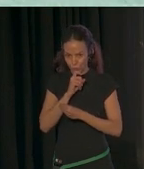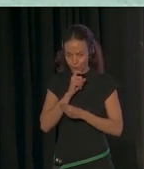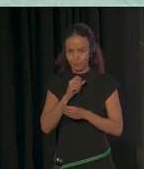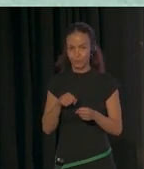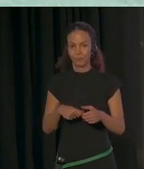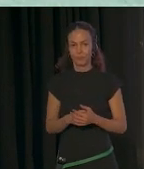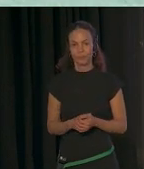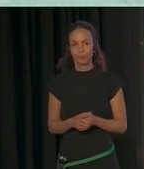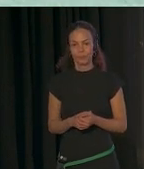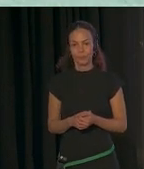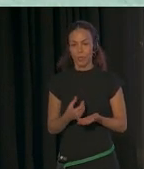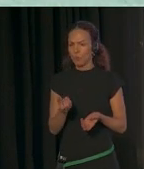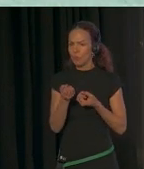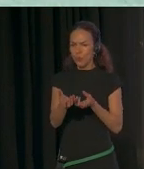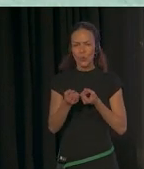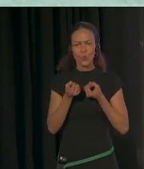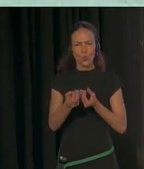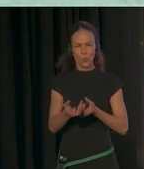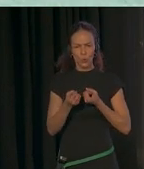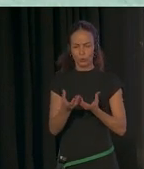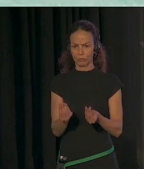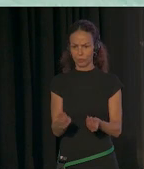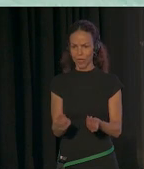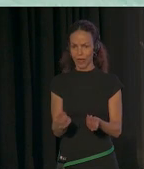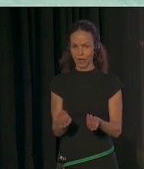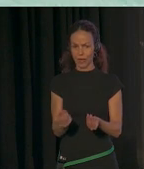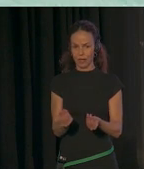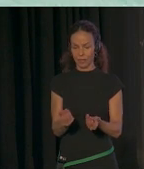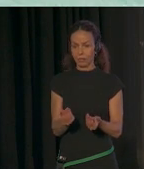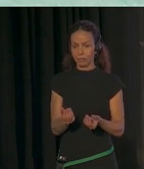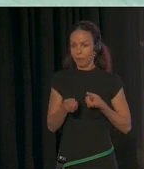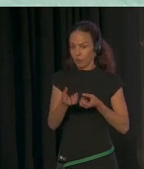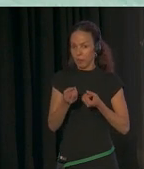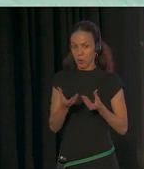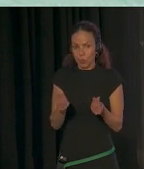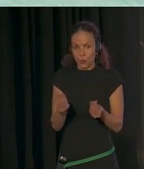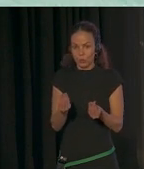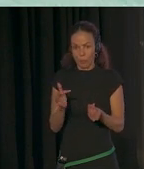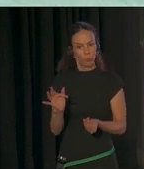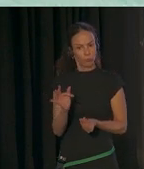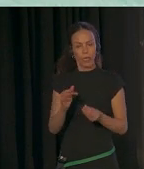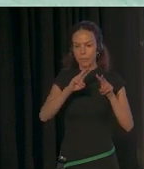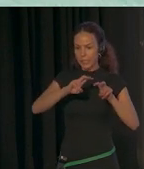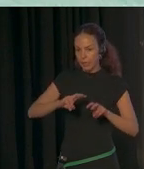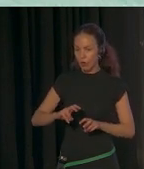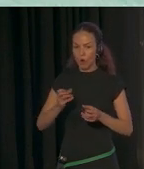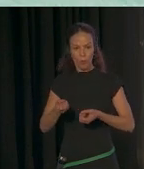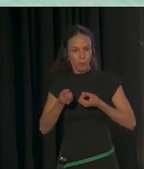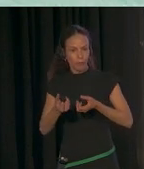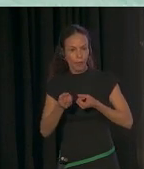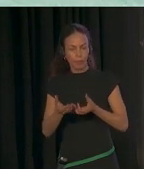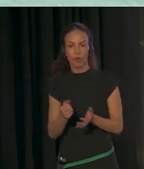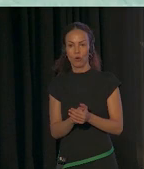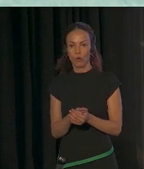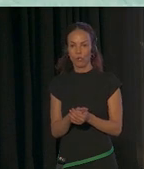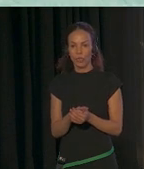Y hay mucha información por ahí que puede ser útil, hay mucha investigación, hay mucha información, que